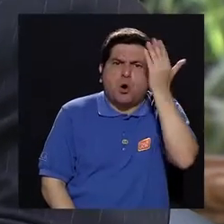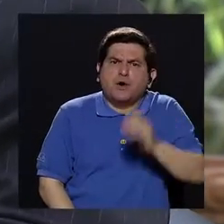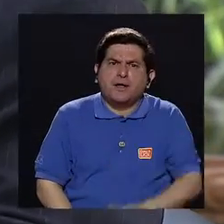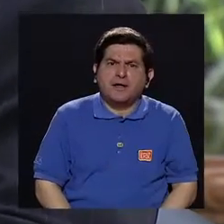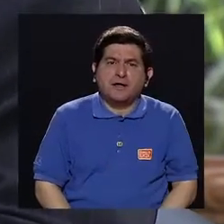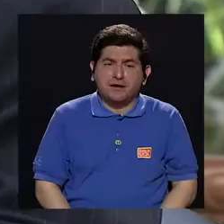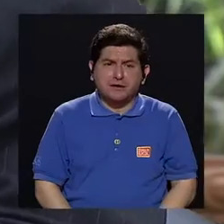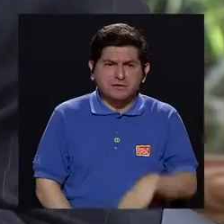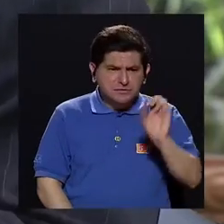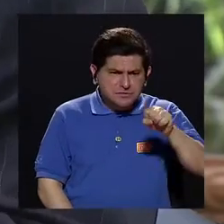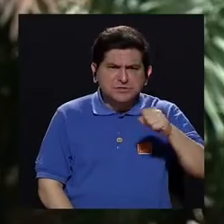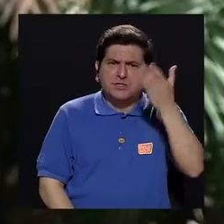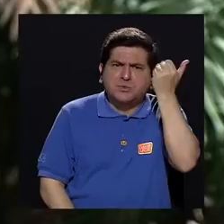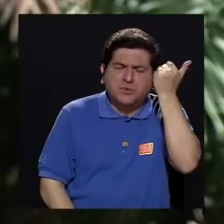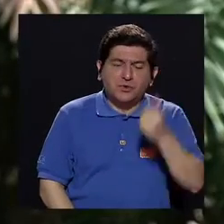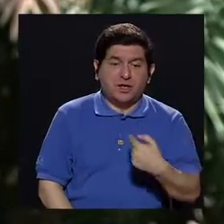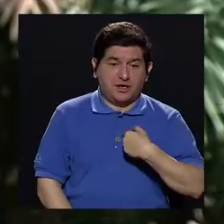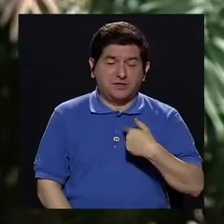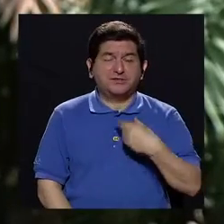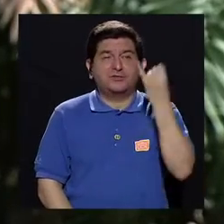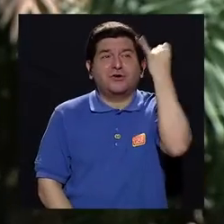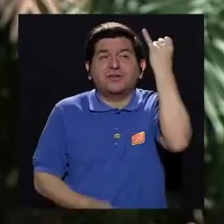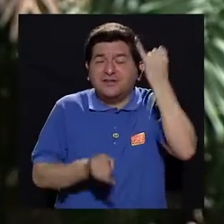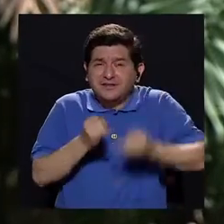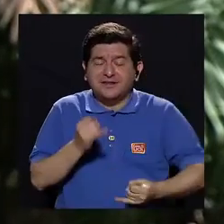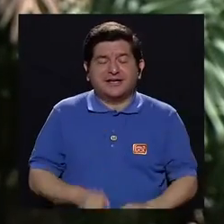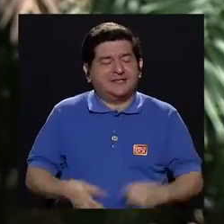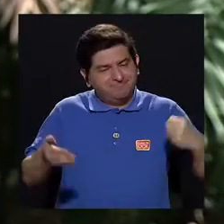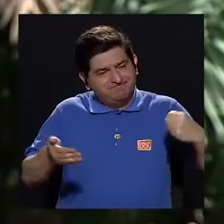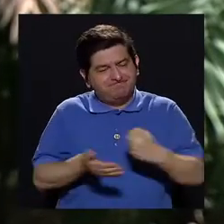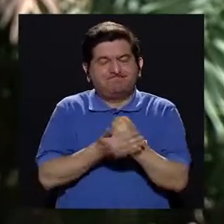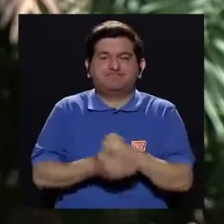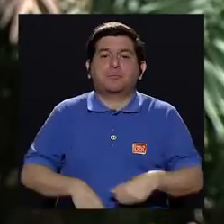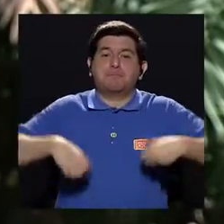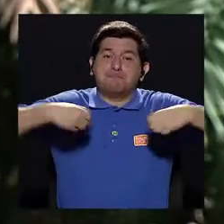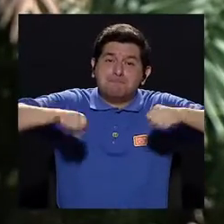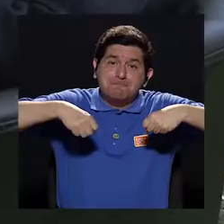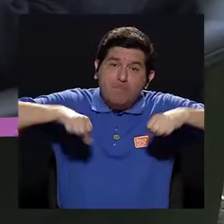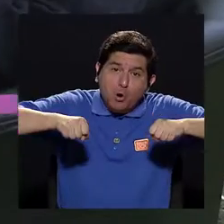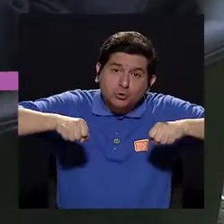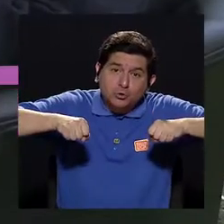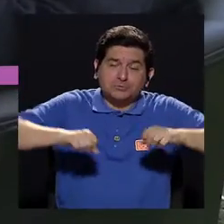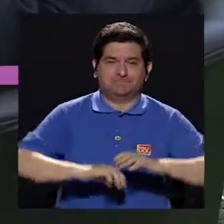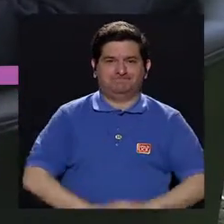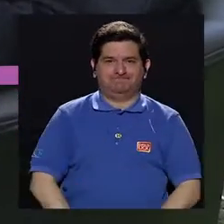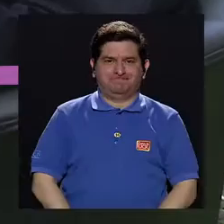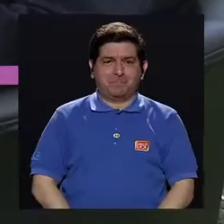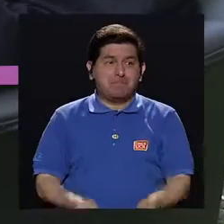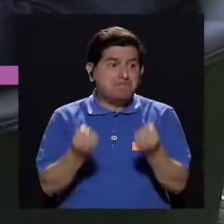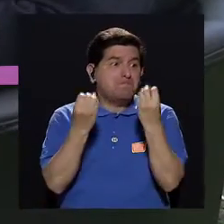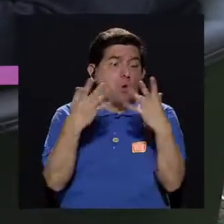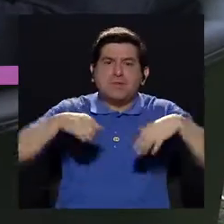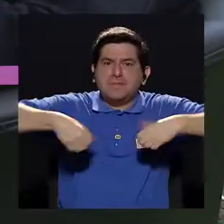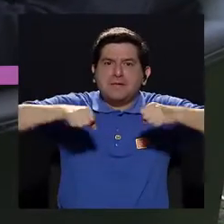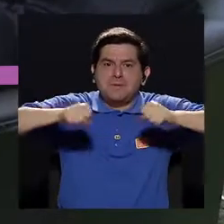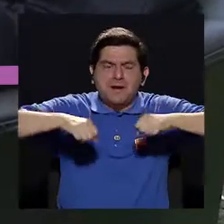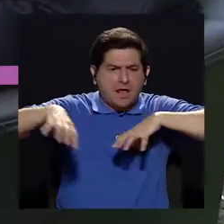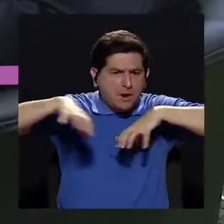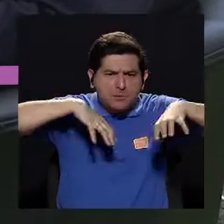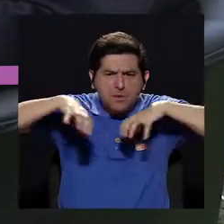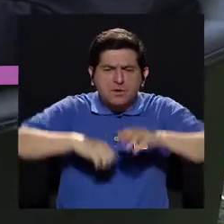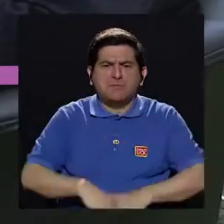Bueno, yo he llegado a la conclusión de ahí, tristemente, que las motos. Porque al haber tanta moto